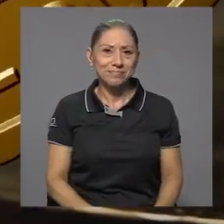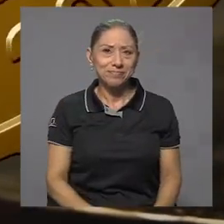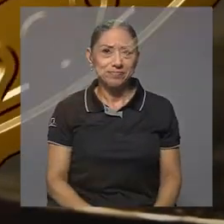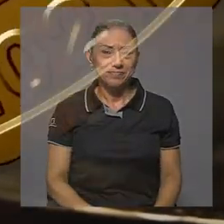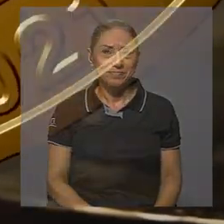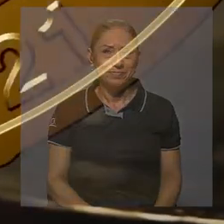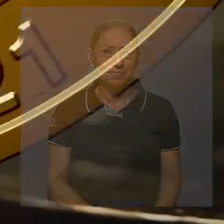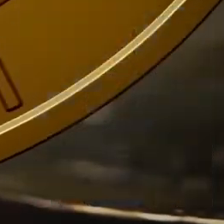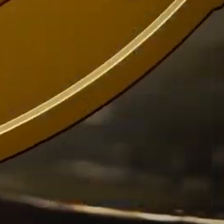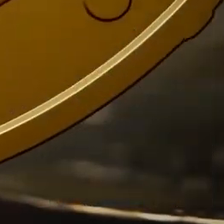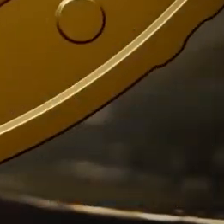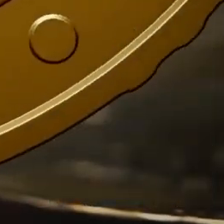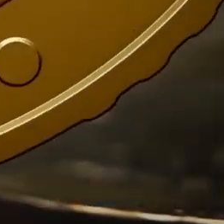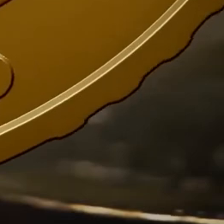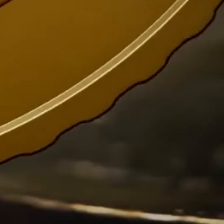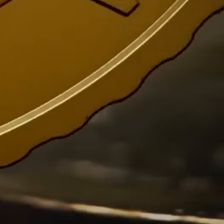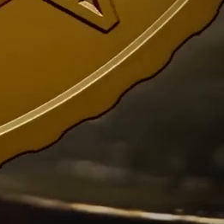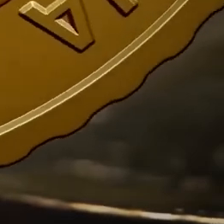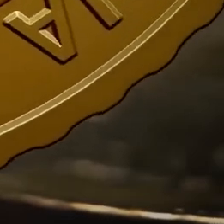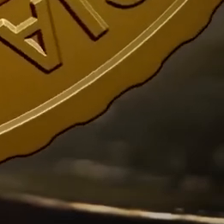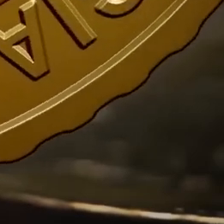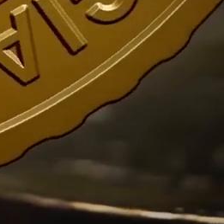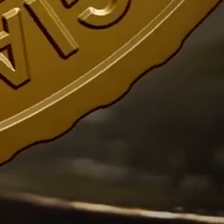¡Gracias! ¡Gracias! ¡Gracias! ¡Gracias! ¡Gracias!